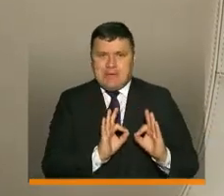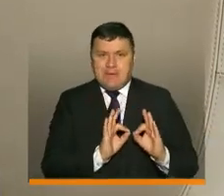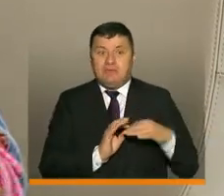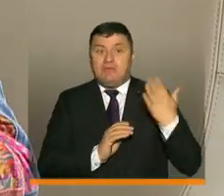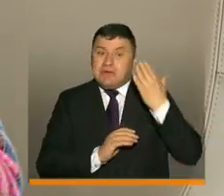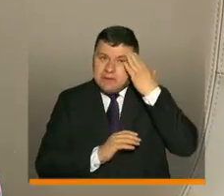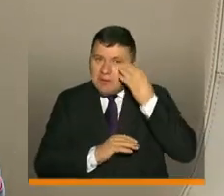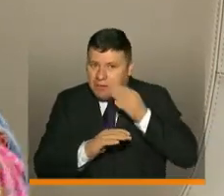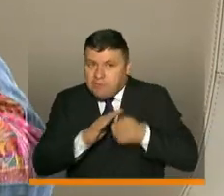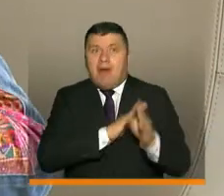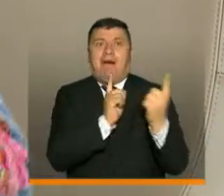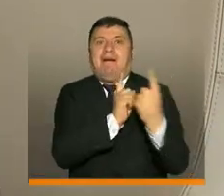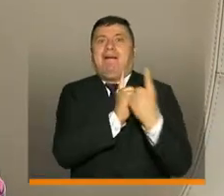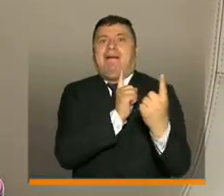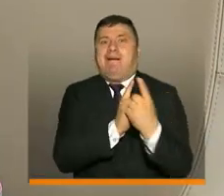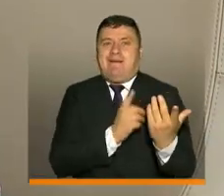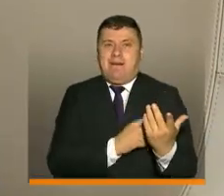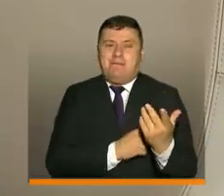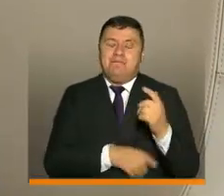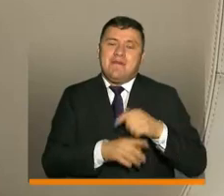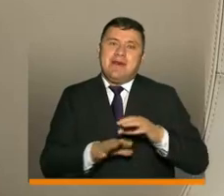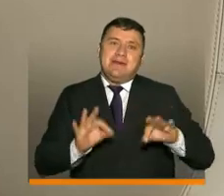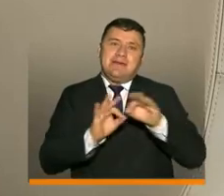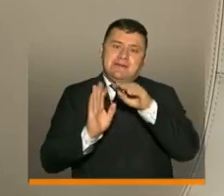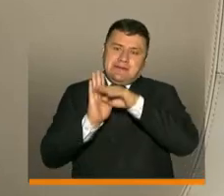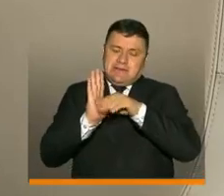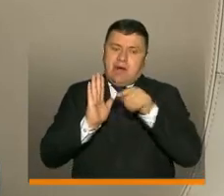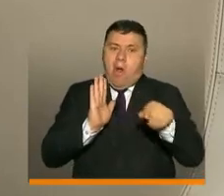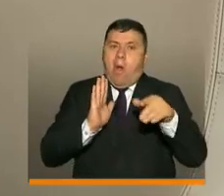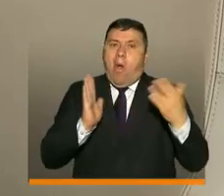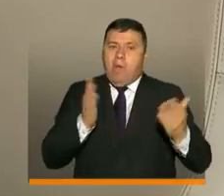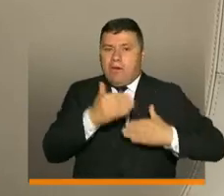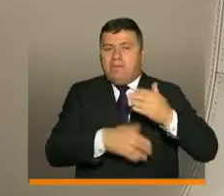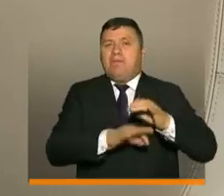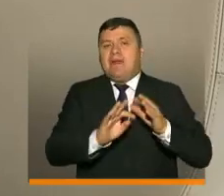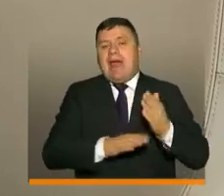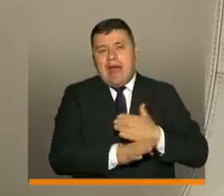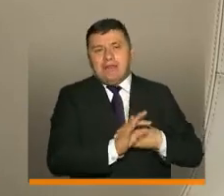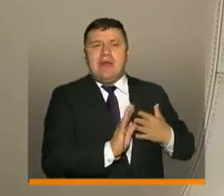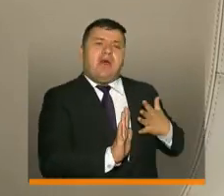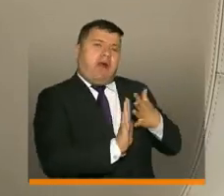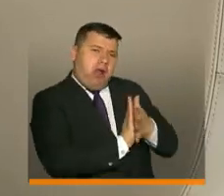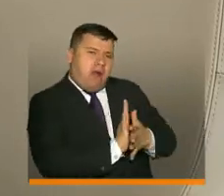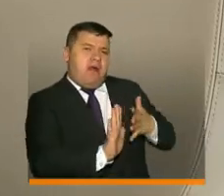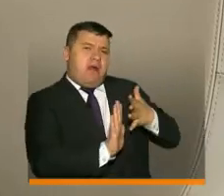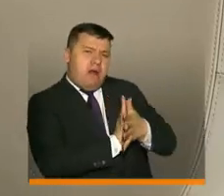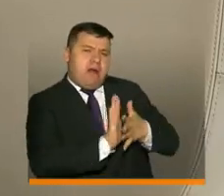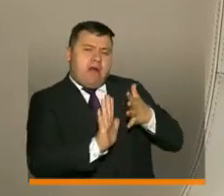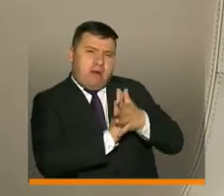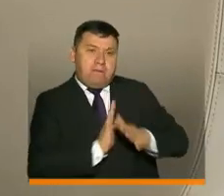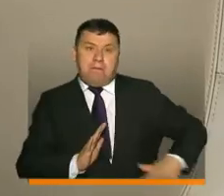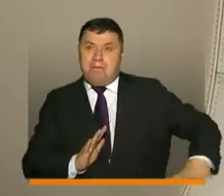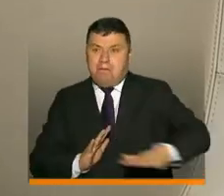reencuentro en la escuela con todos los cuidados. Pero iremos informando, presidente, paulatinamente, pero encontramos un sector preparándose.